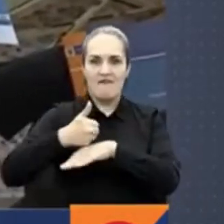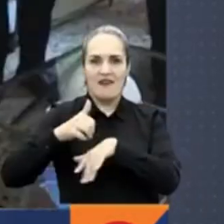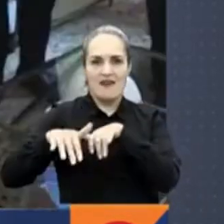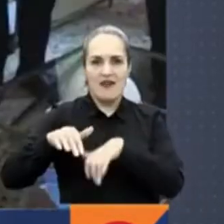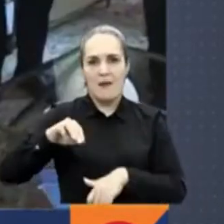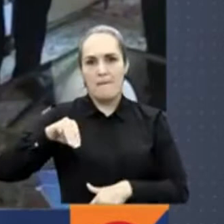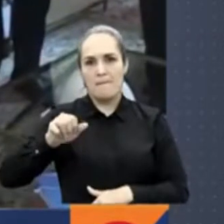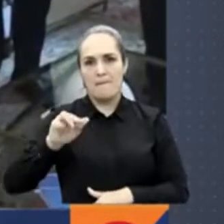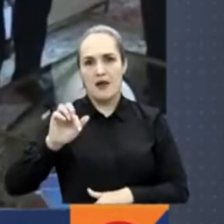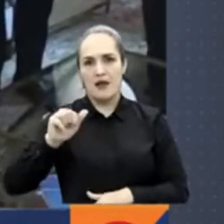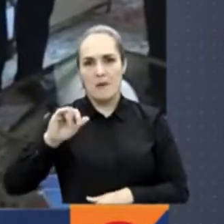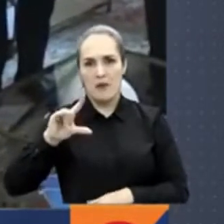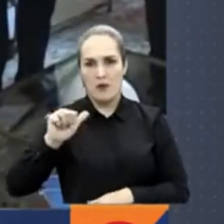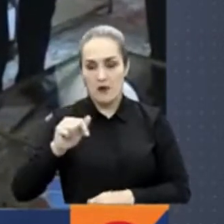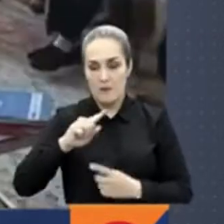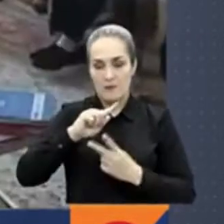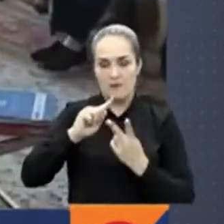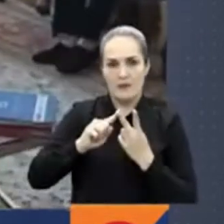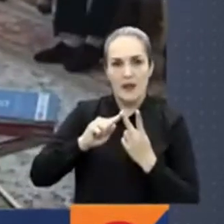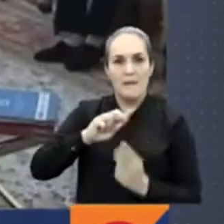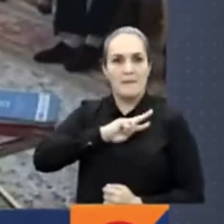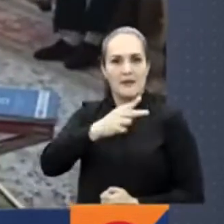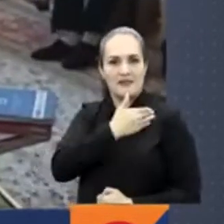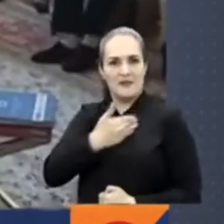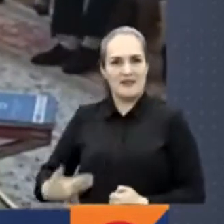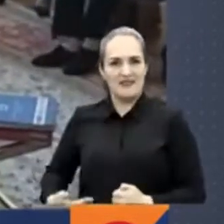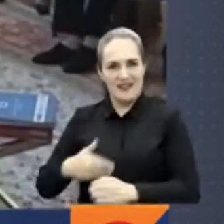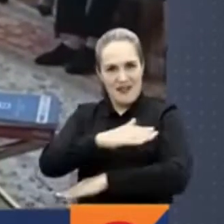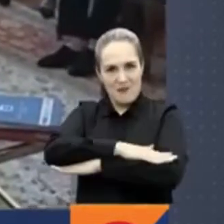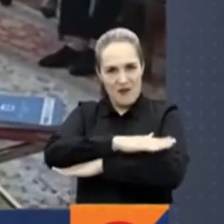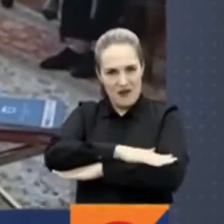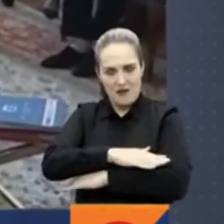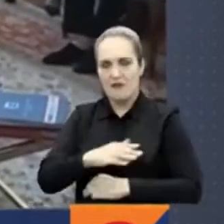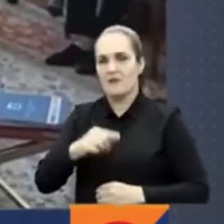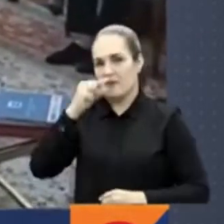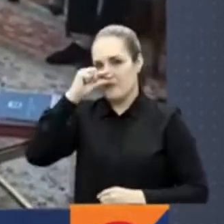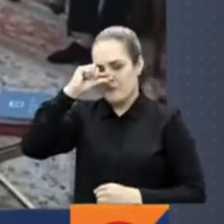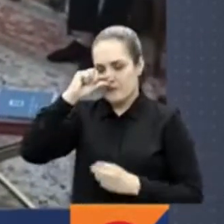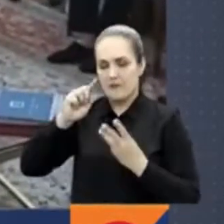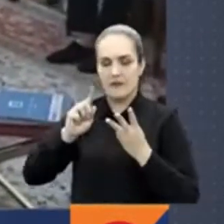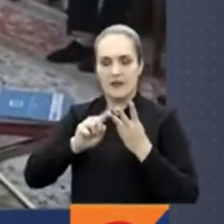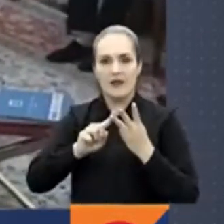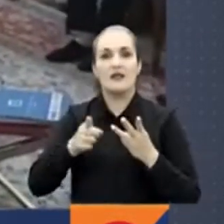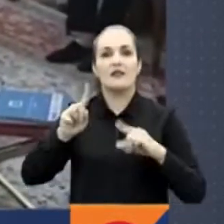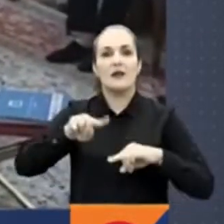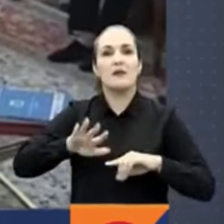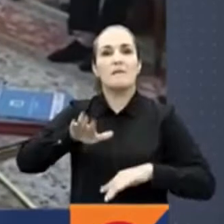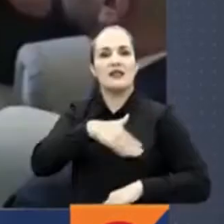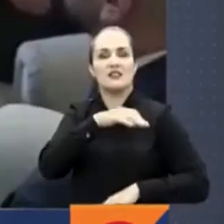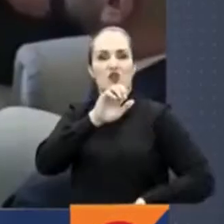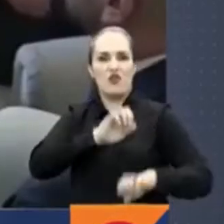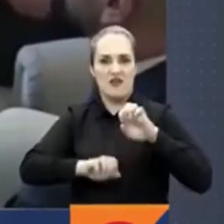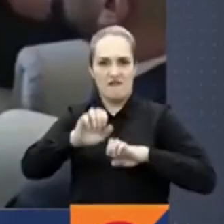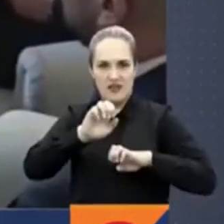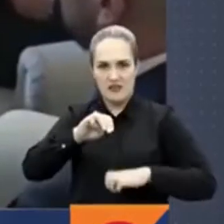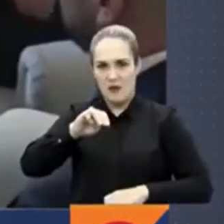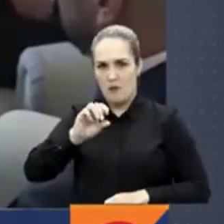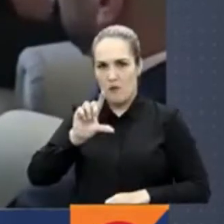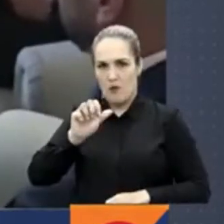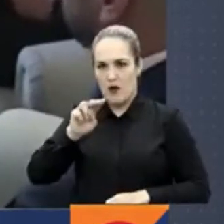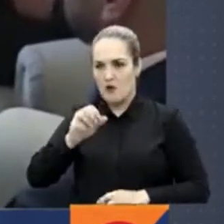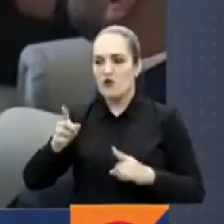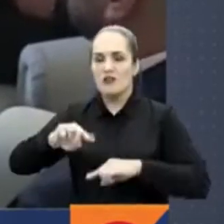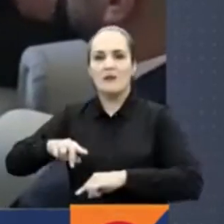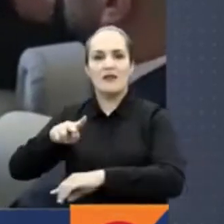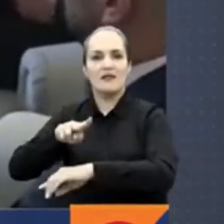canciller Marta Lucía Ramírez, el ministro de la Defensa Diego Molano y el alto comisionado para la paz. Se conoció que uno de los temas que estuvo sobre la